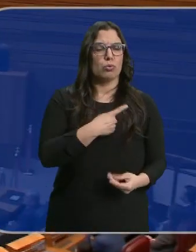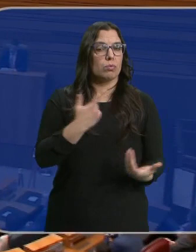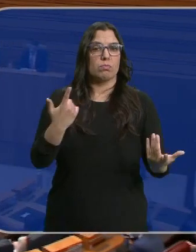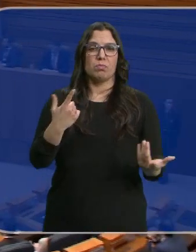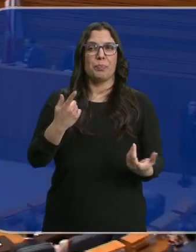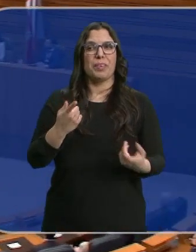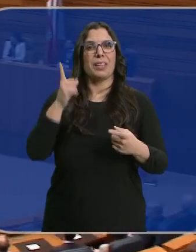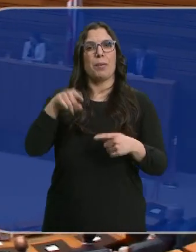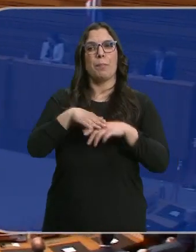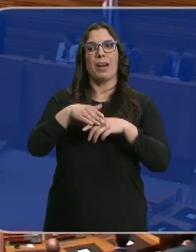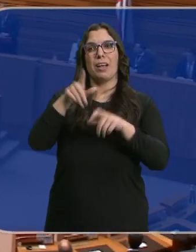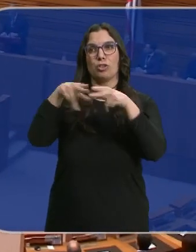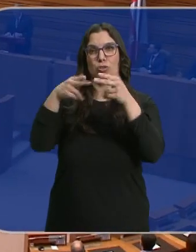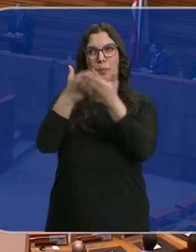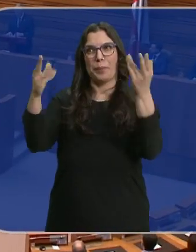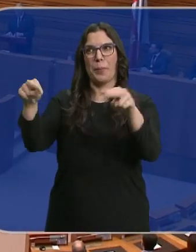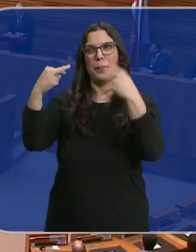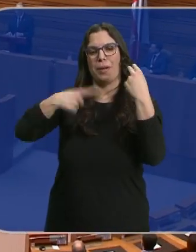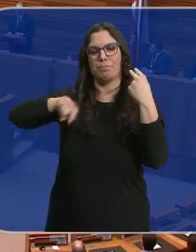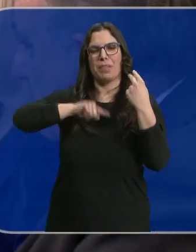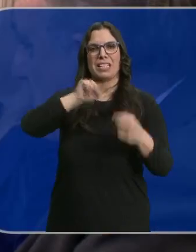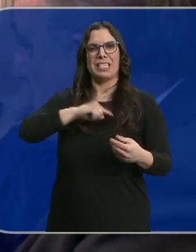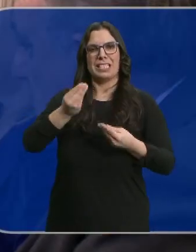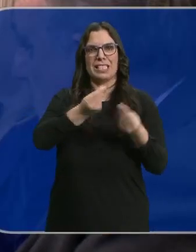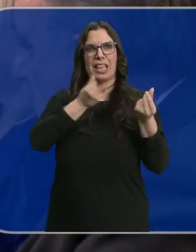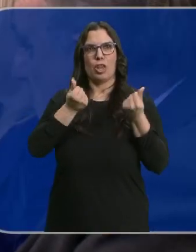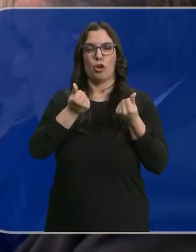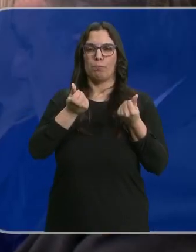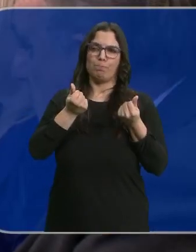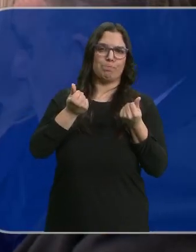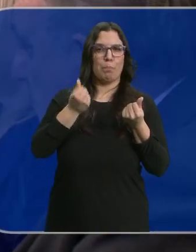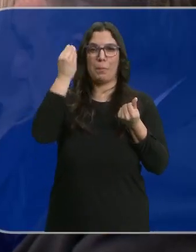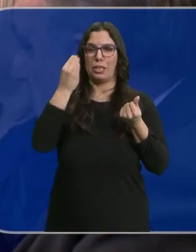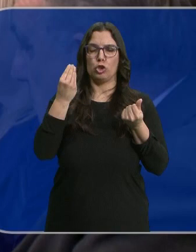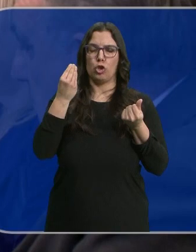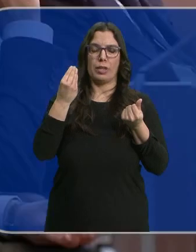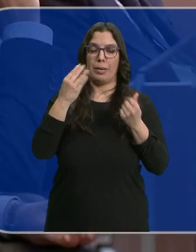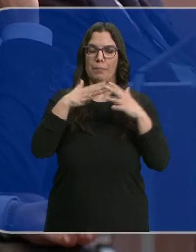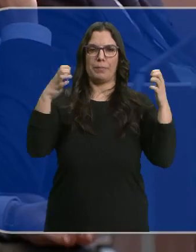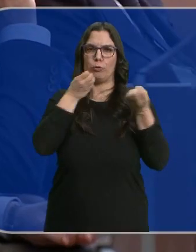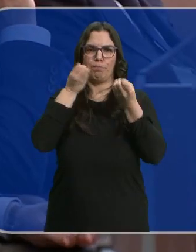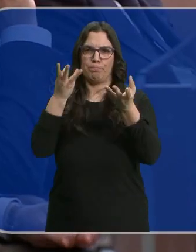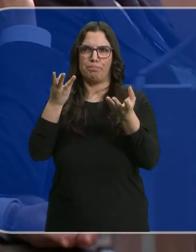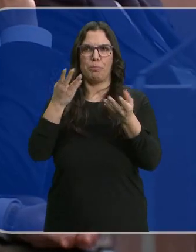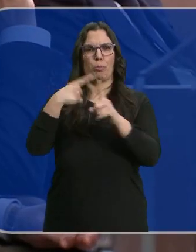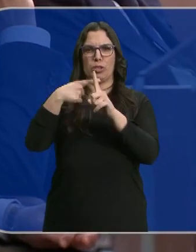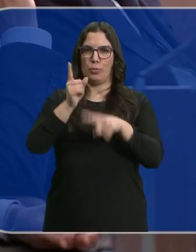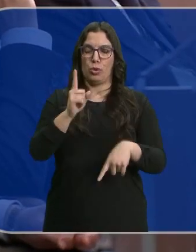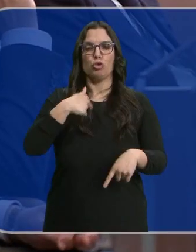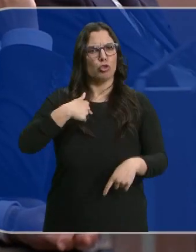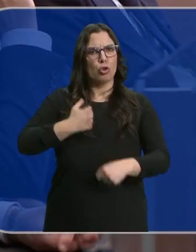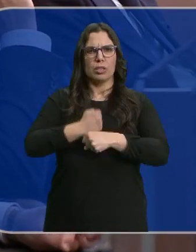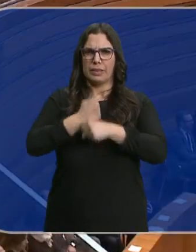Y para dar esa sensación a la ciudadanía, que quizá nos estamos transmitiendo, no se está transmitiendo desde el Parlamento, pero desde luego que yo